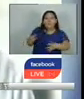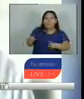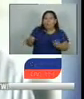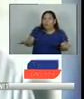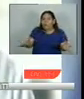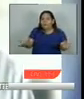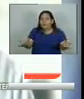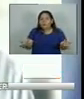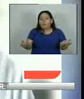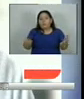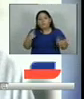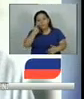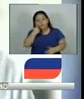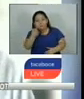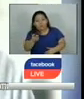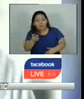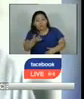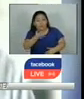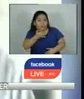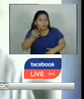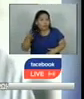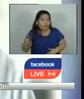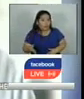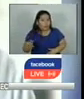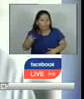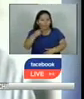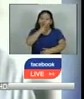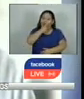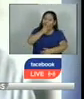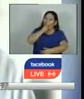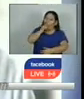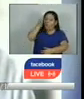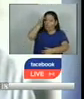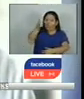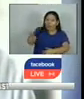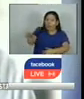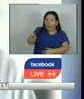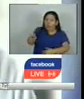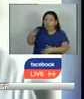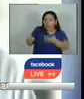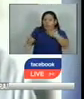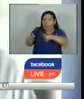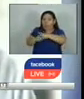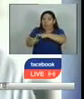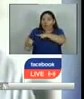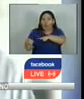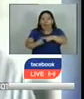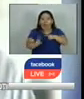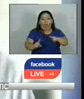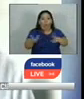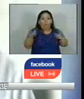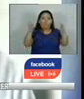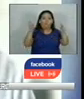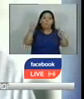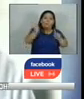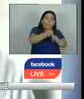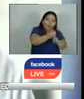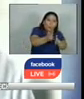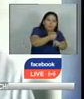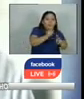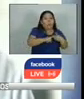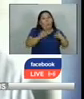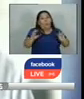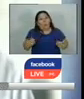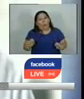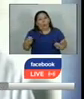y pues ver que si realmente les creen, verdad, que vienen huyendo por miedo de violencia o